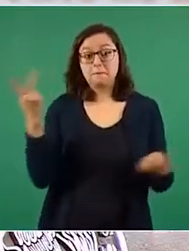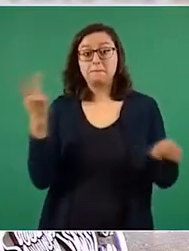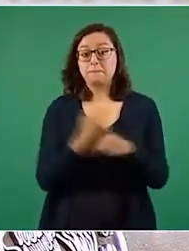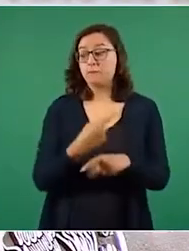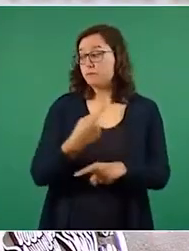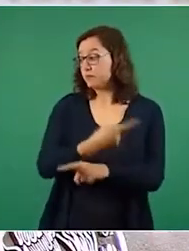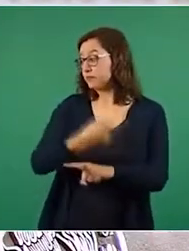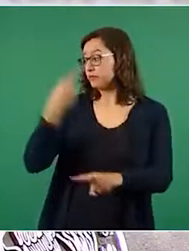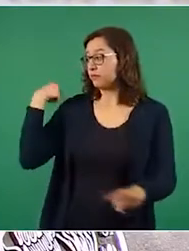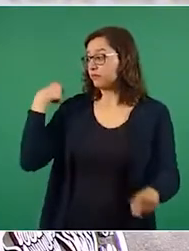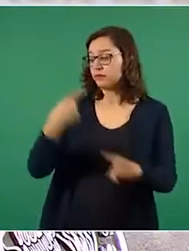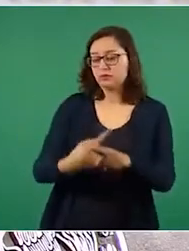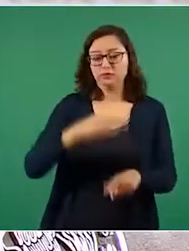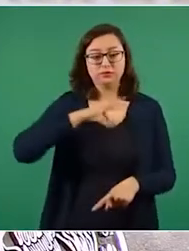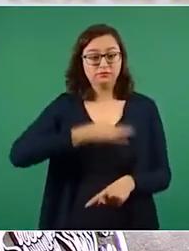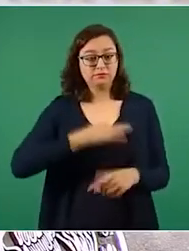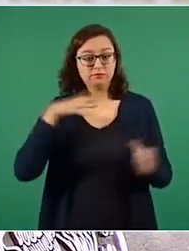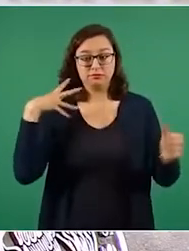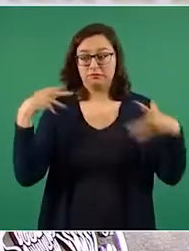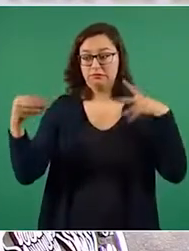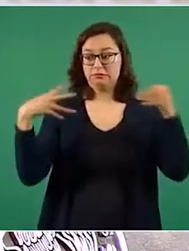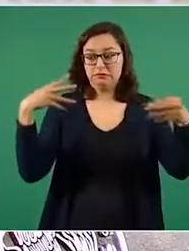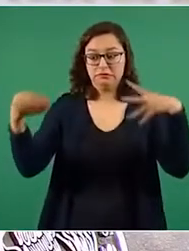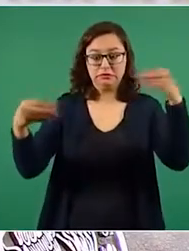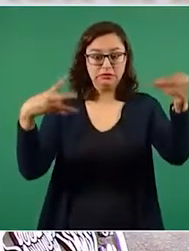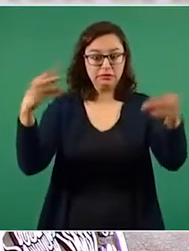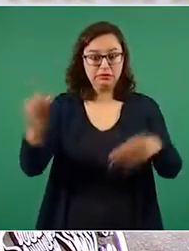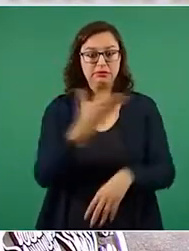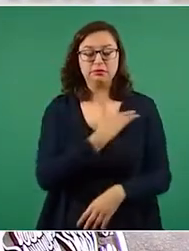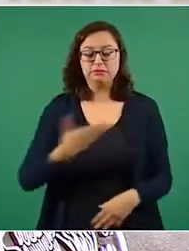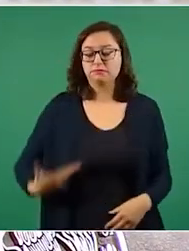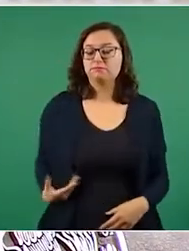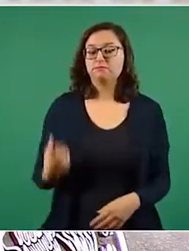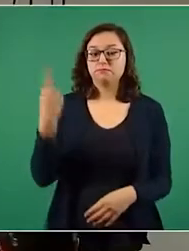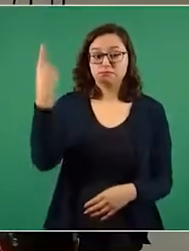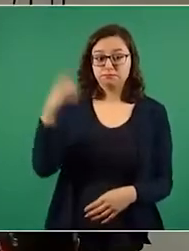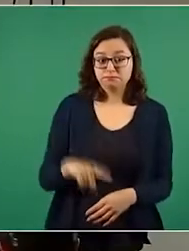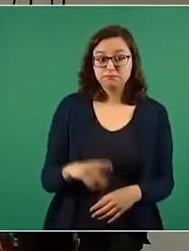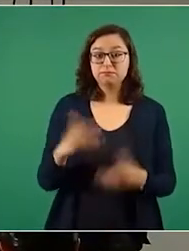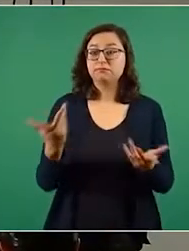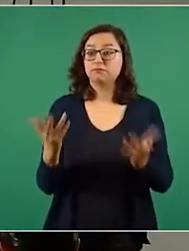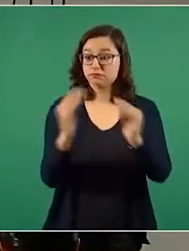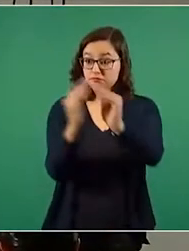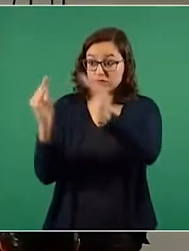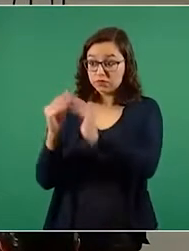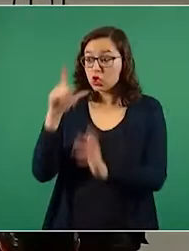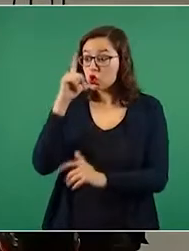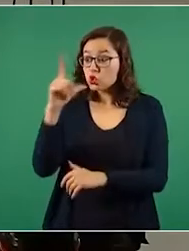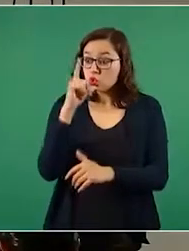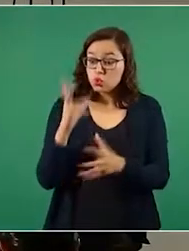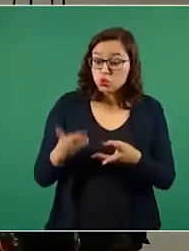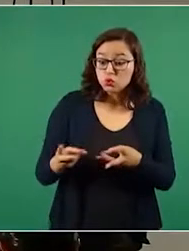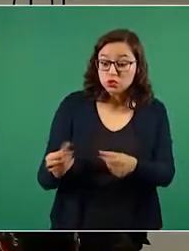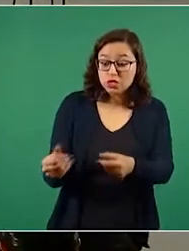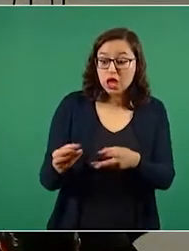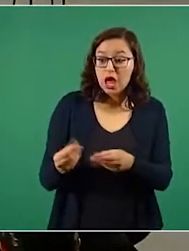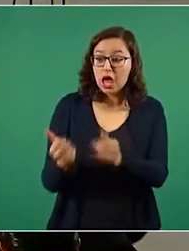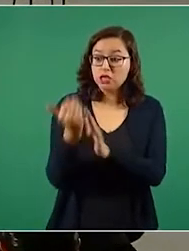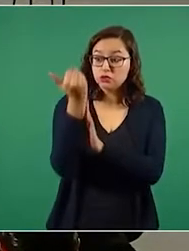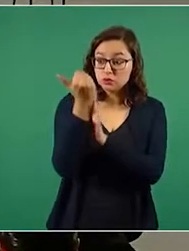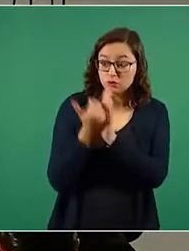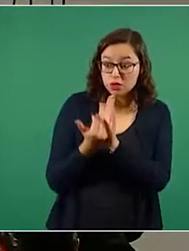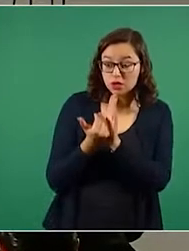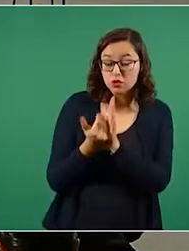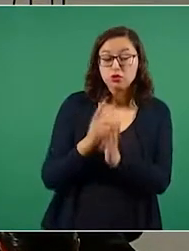presidente dispuso que para apoyar la economía familiar ningún hogar de bajo consumo podría cambiar su estatus